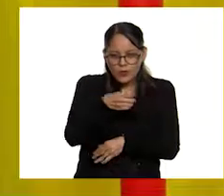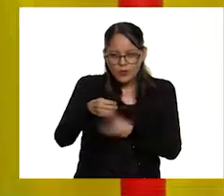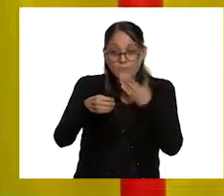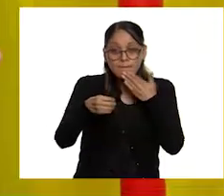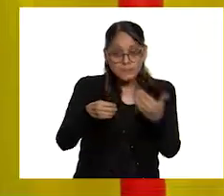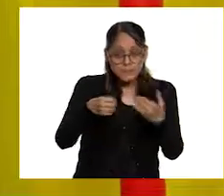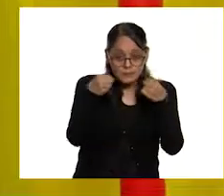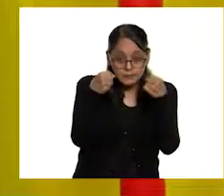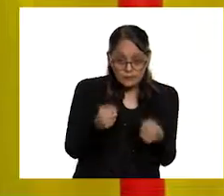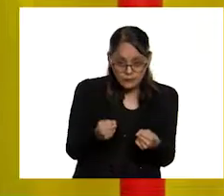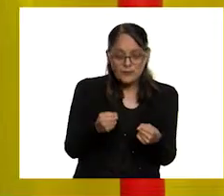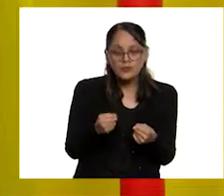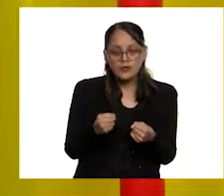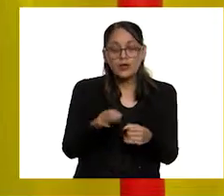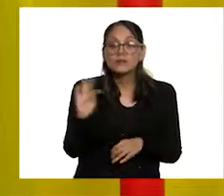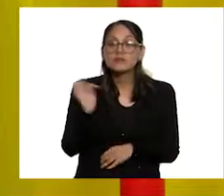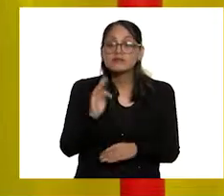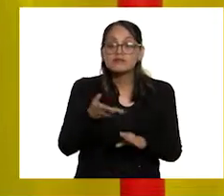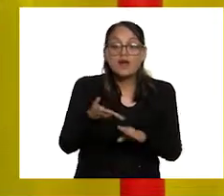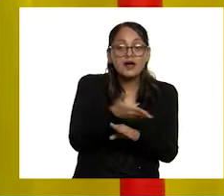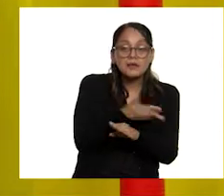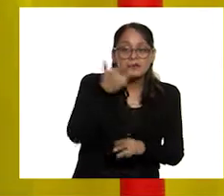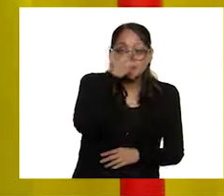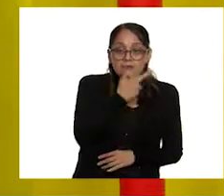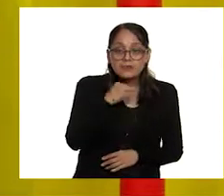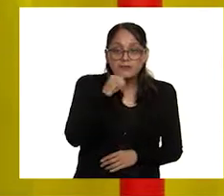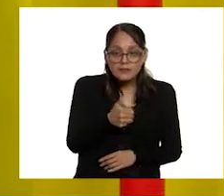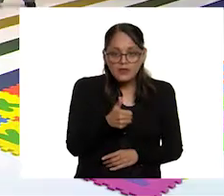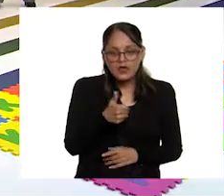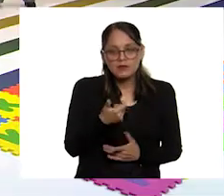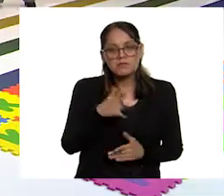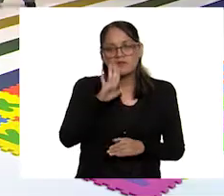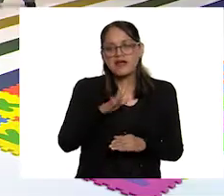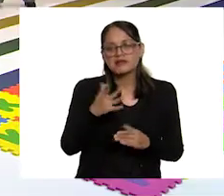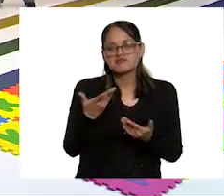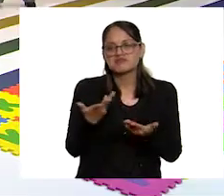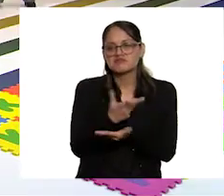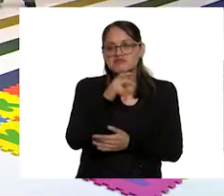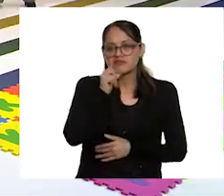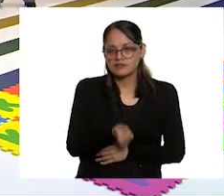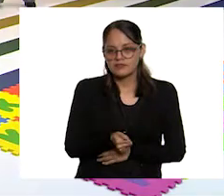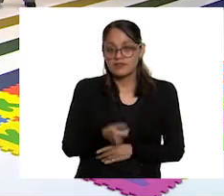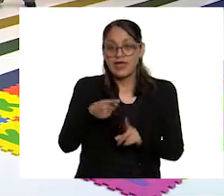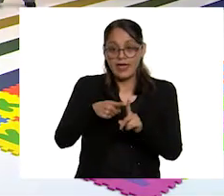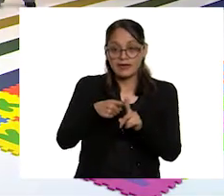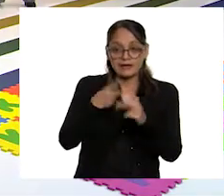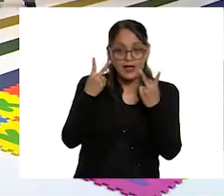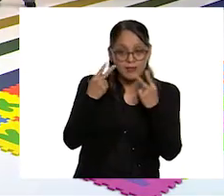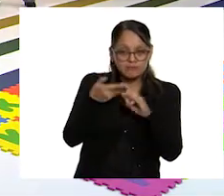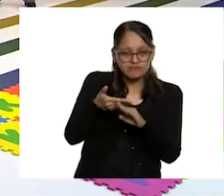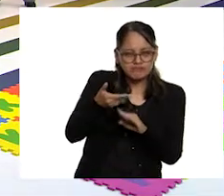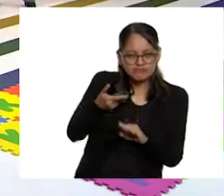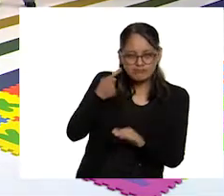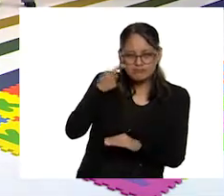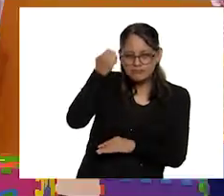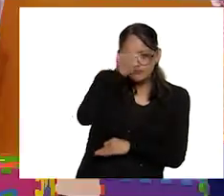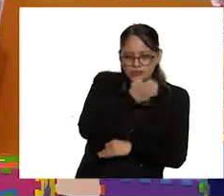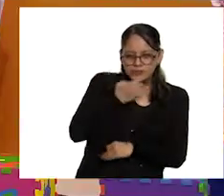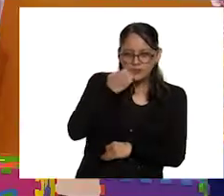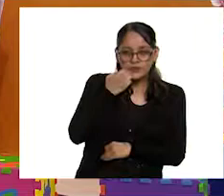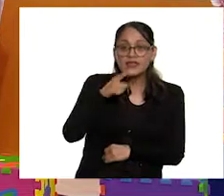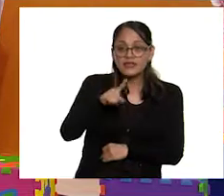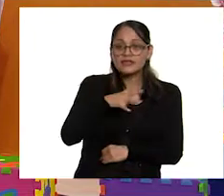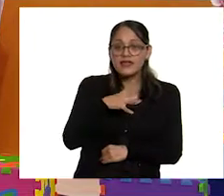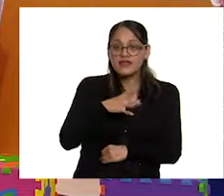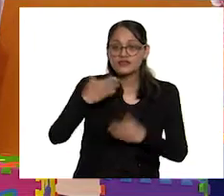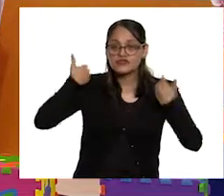como si no hubiera sucedido nada. Son previsorios, así que traen un chaleco